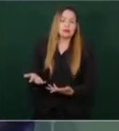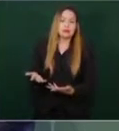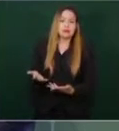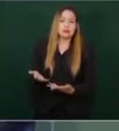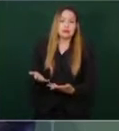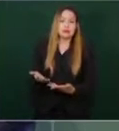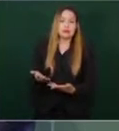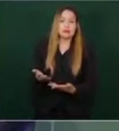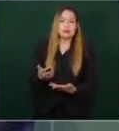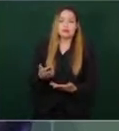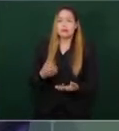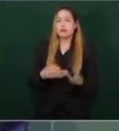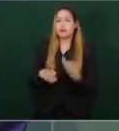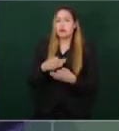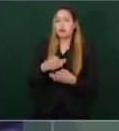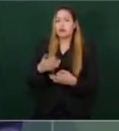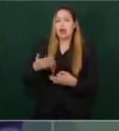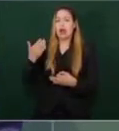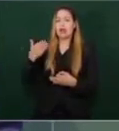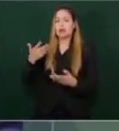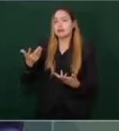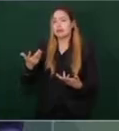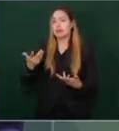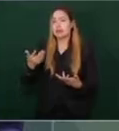la sospecha